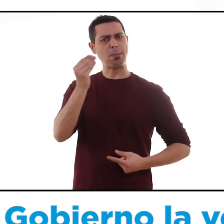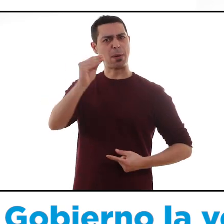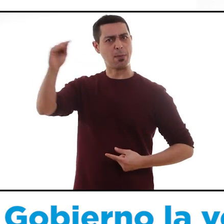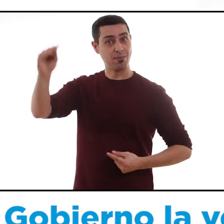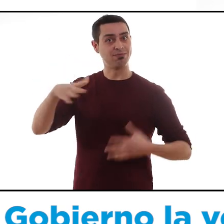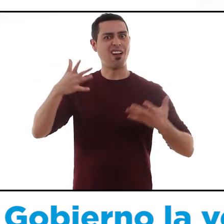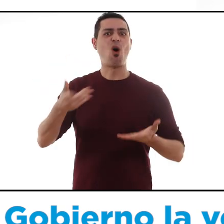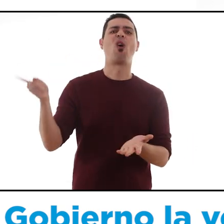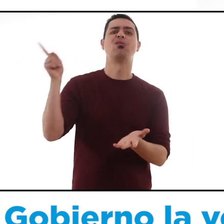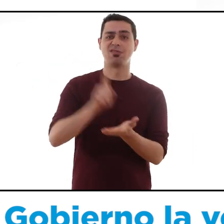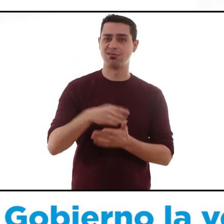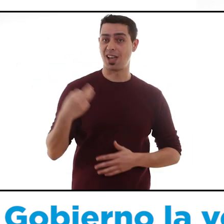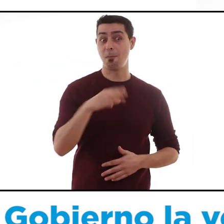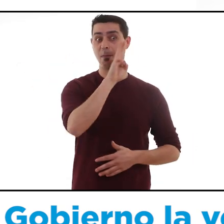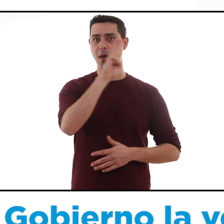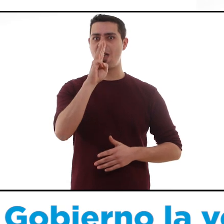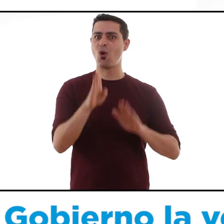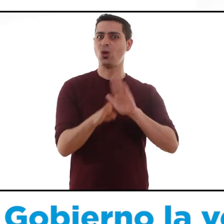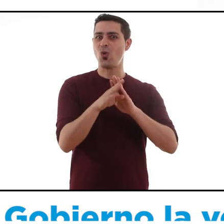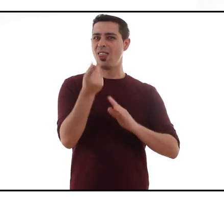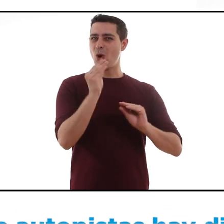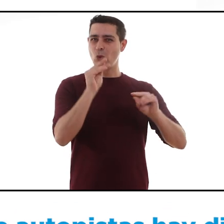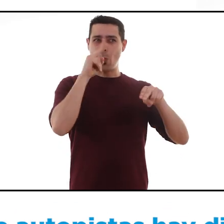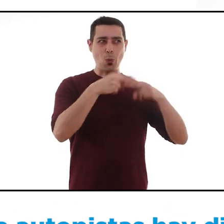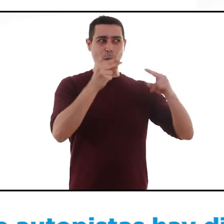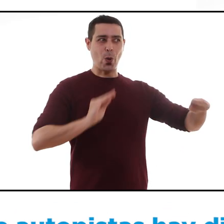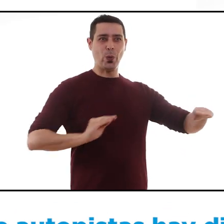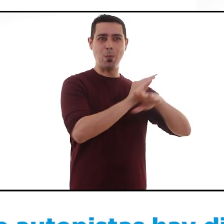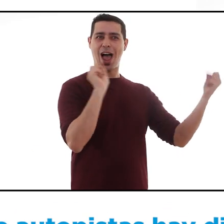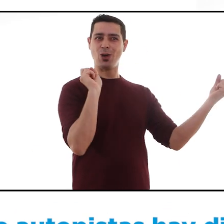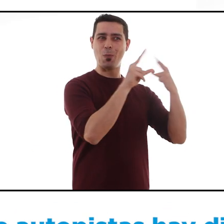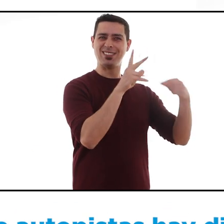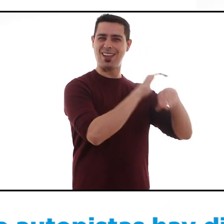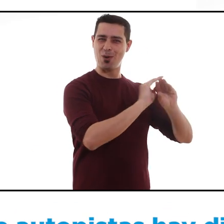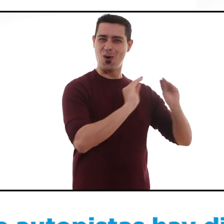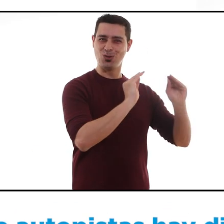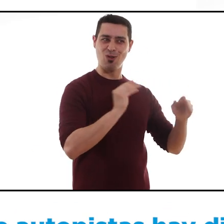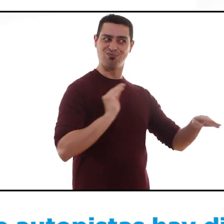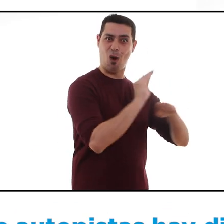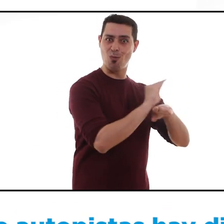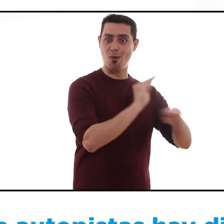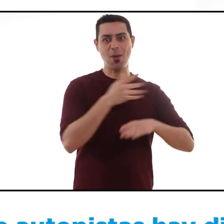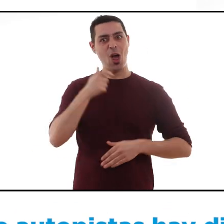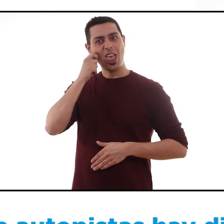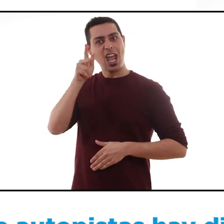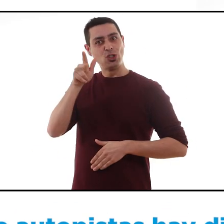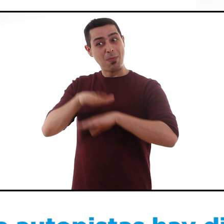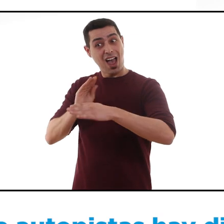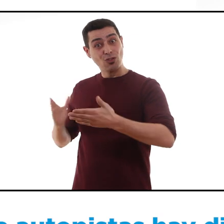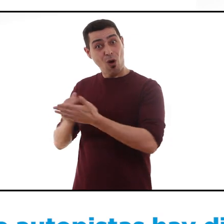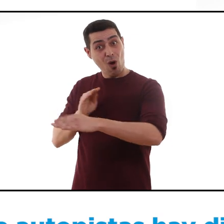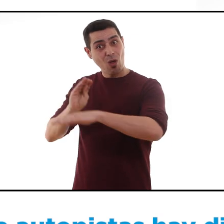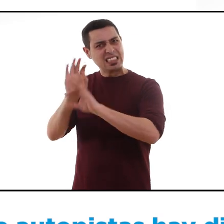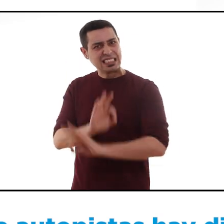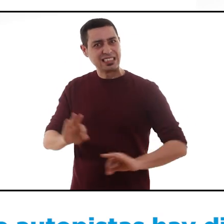incrementa el gasto. Una vez más, el Partido Popular prefiere seguir gastando el dinero público en rescatar las autopistas de sus amiguetes que